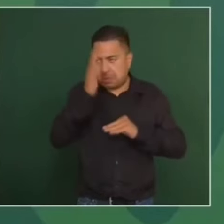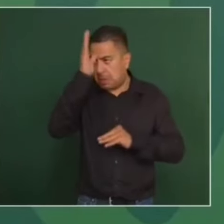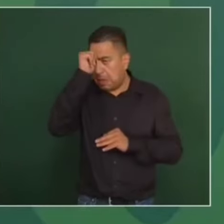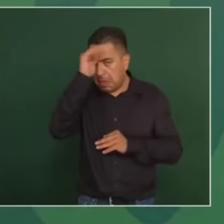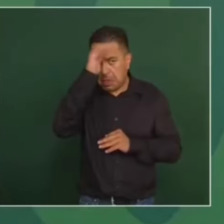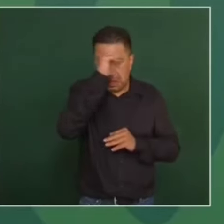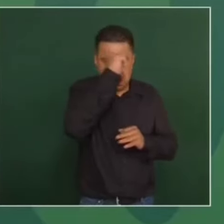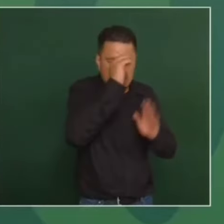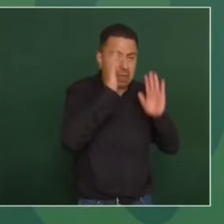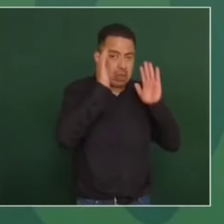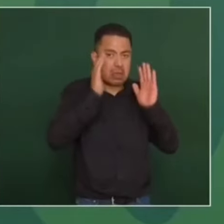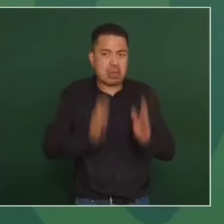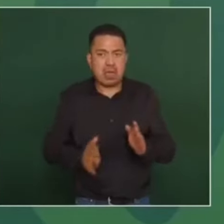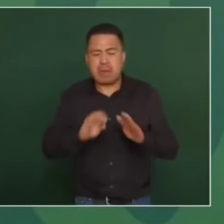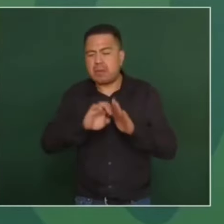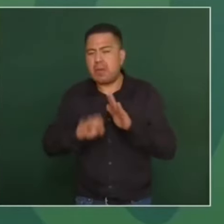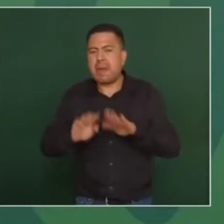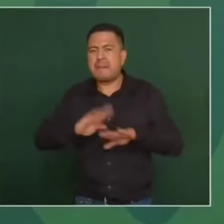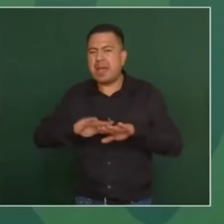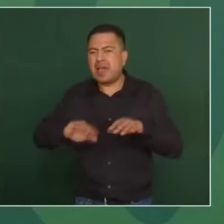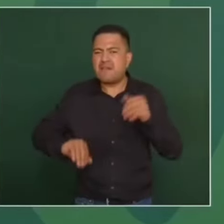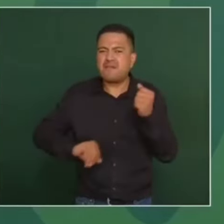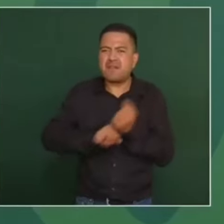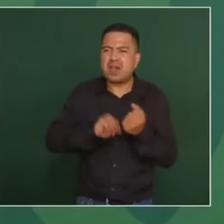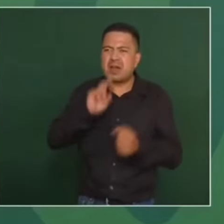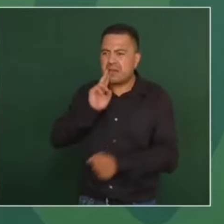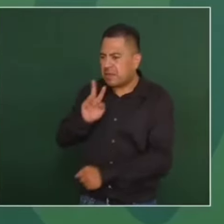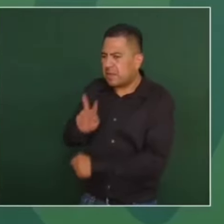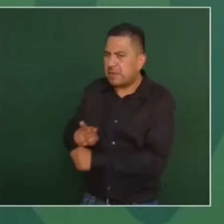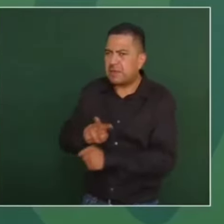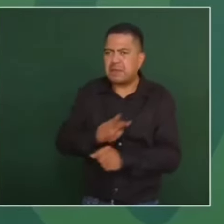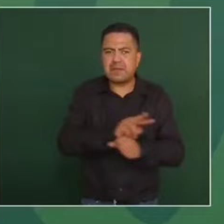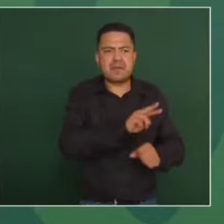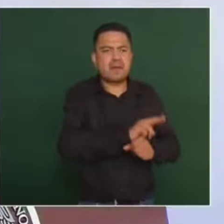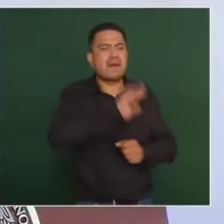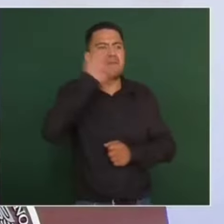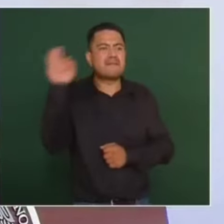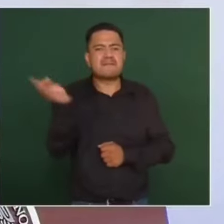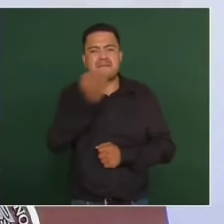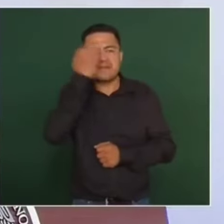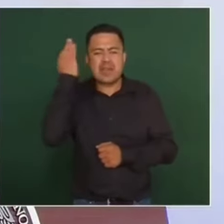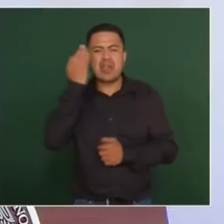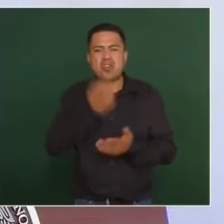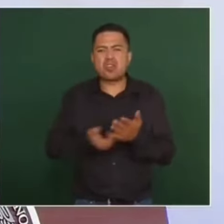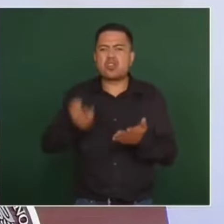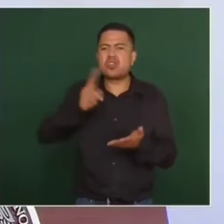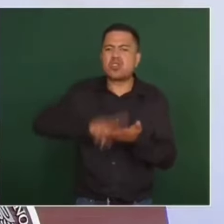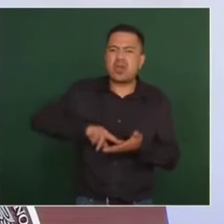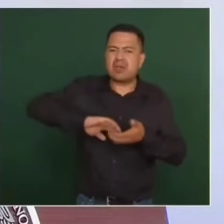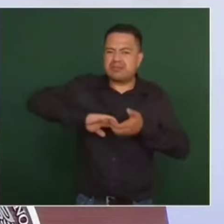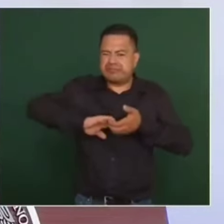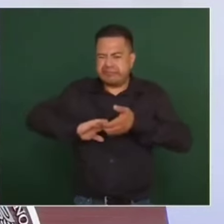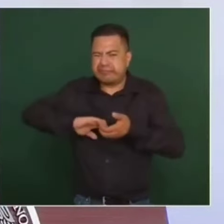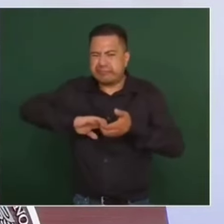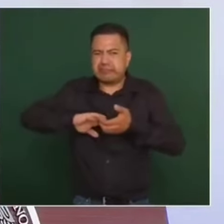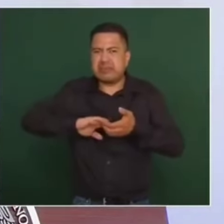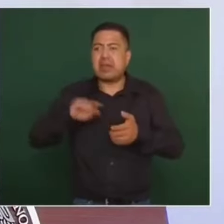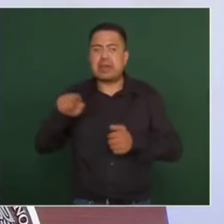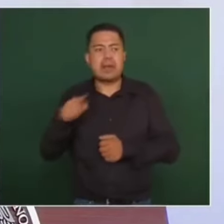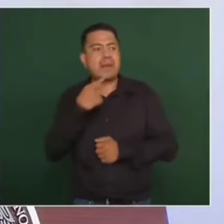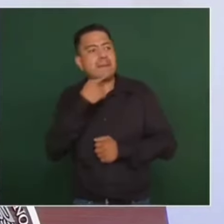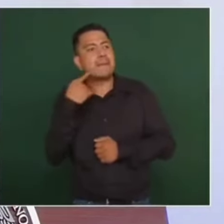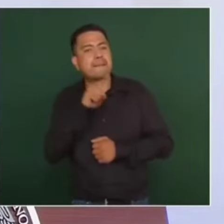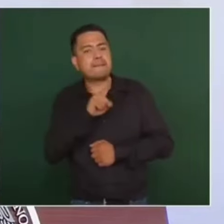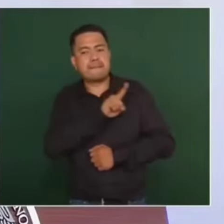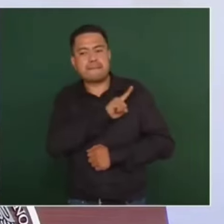acuerdos, entre ellos, por ejemplo, reforzar inspecciones federales a tractos dobles articulados. Una de sus demandas